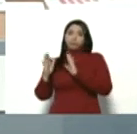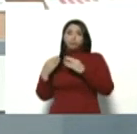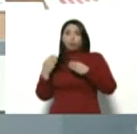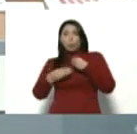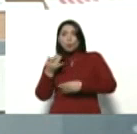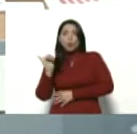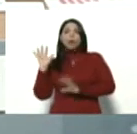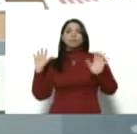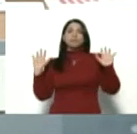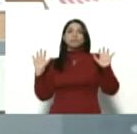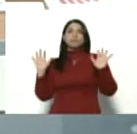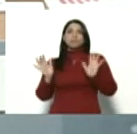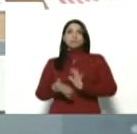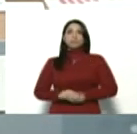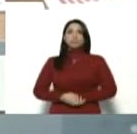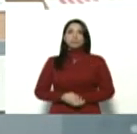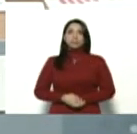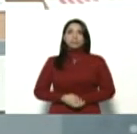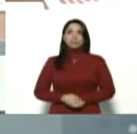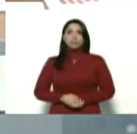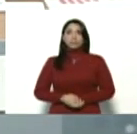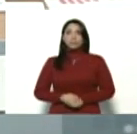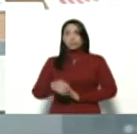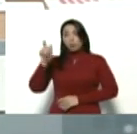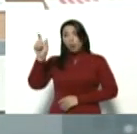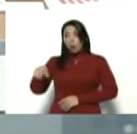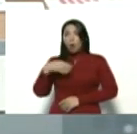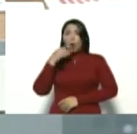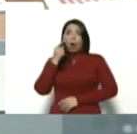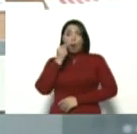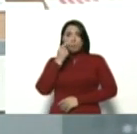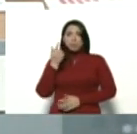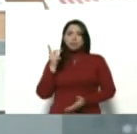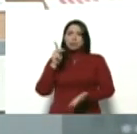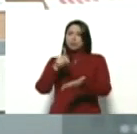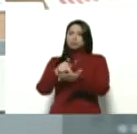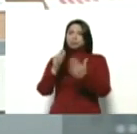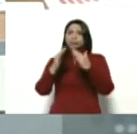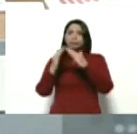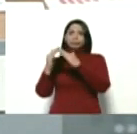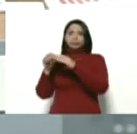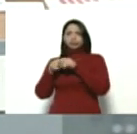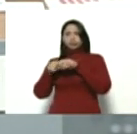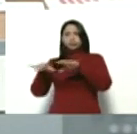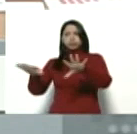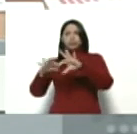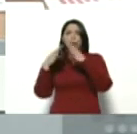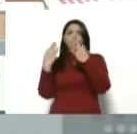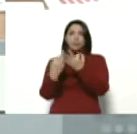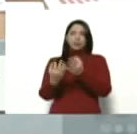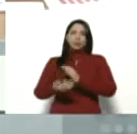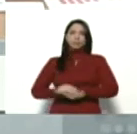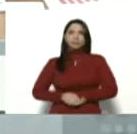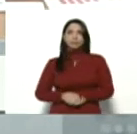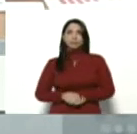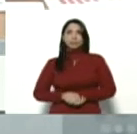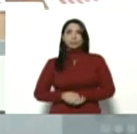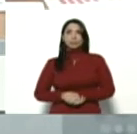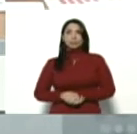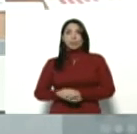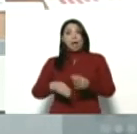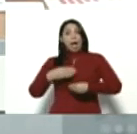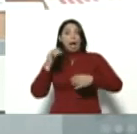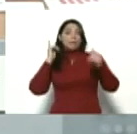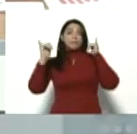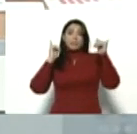lo hay, ese muchacho llega a su casa, contagia a toda su familia, hace una fiesta